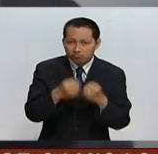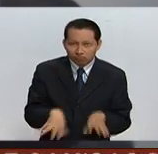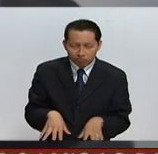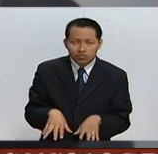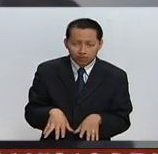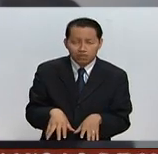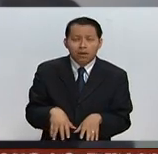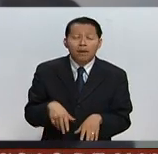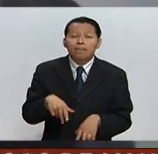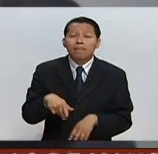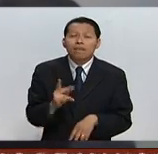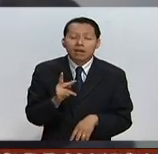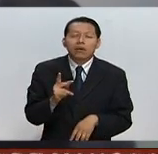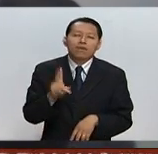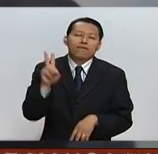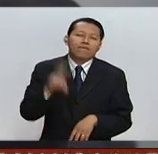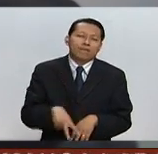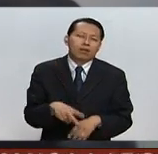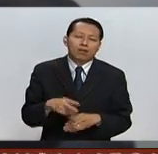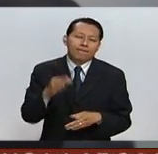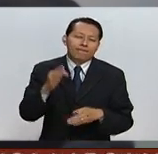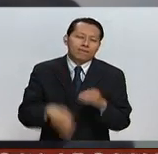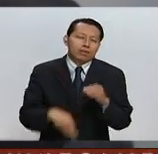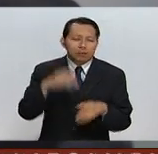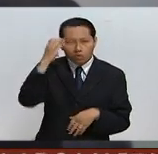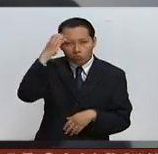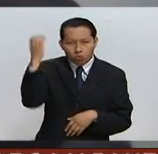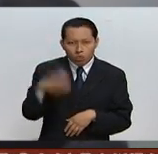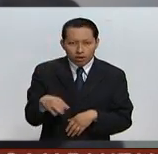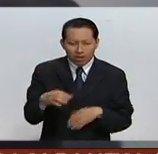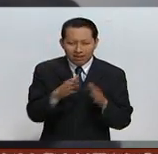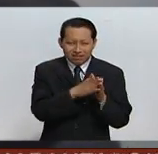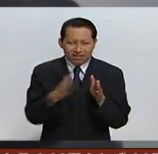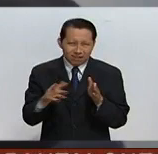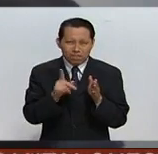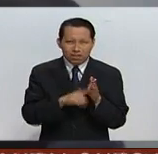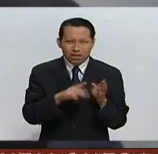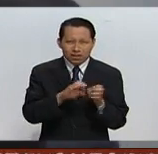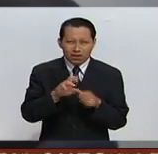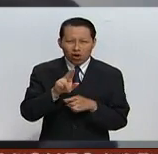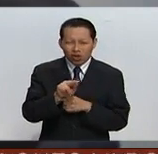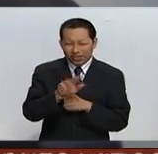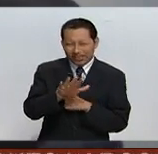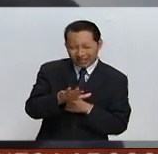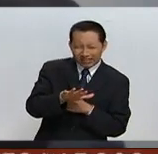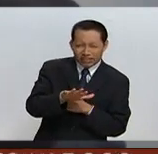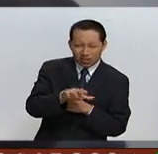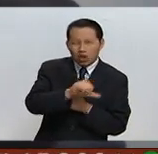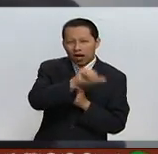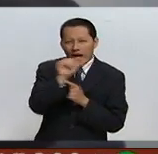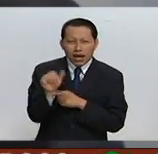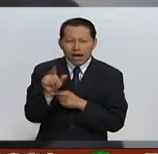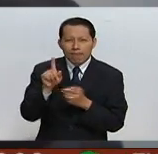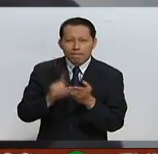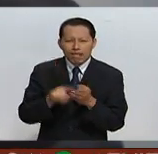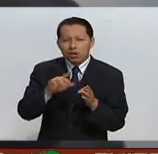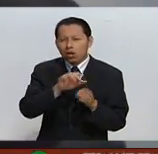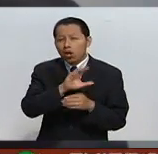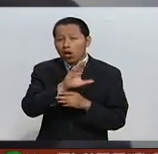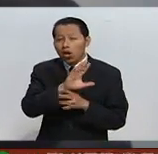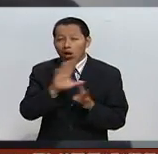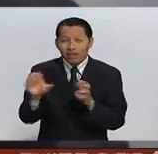muy cruel. Y es durante ese periodo de 1985 a 1994